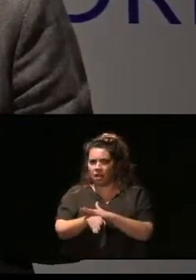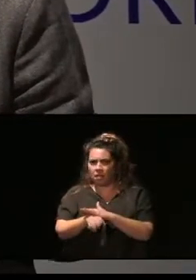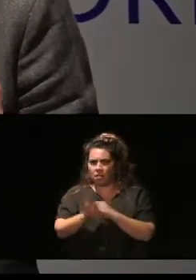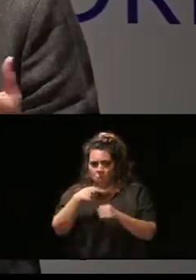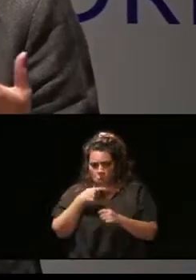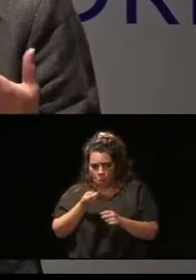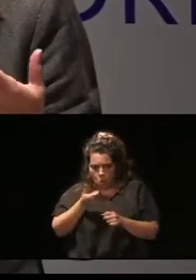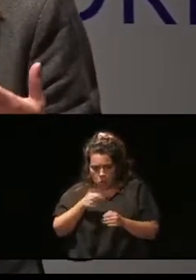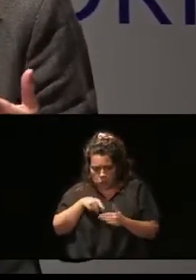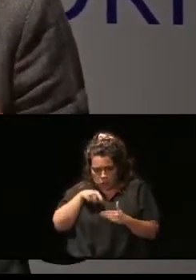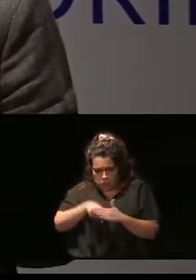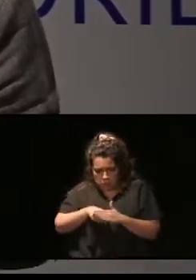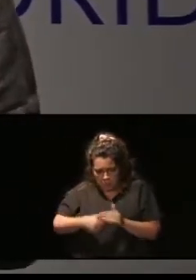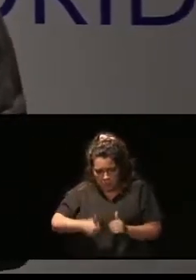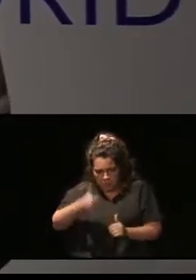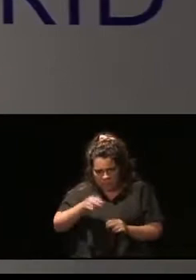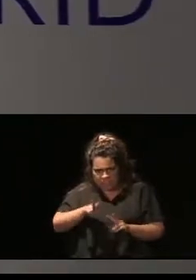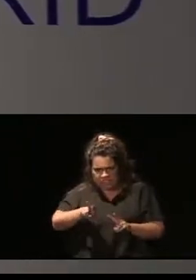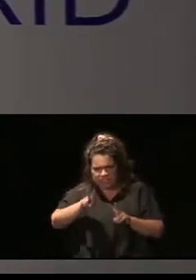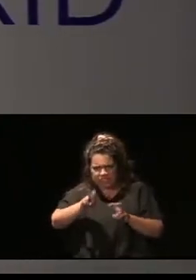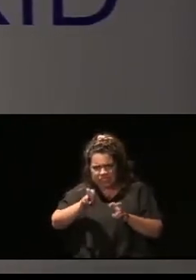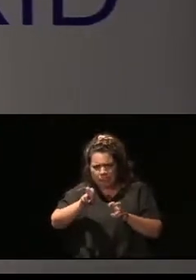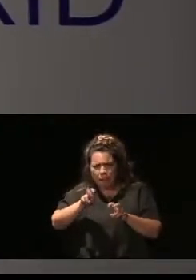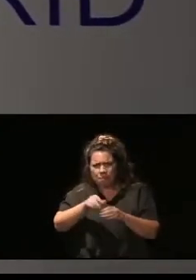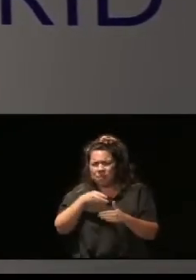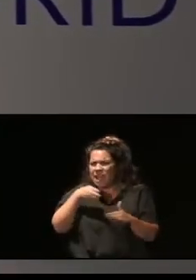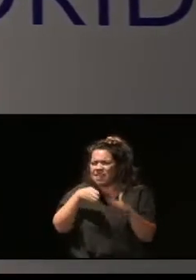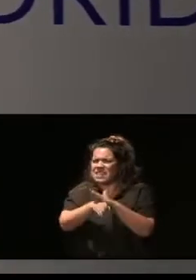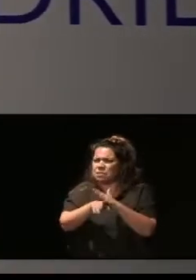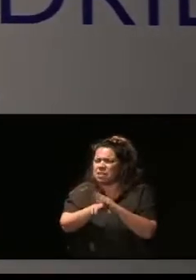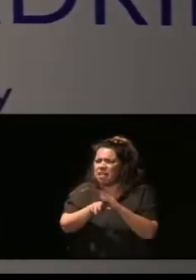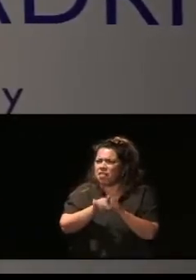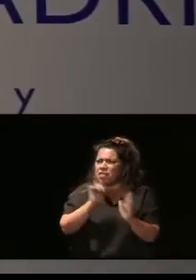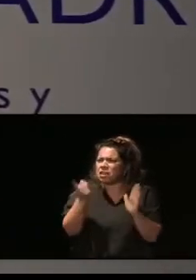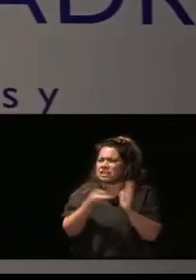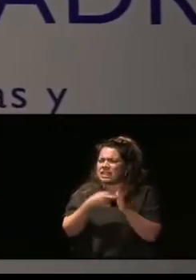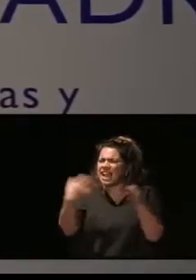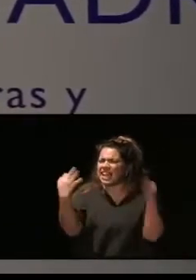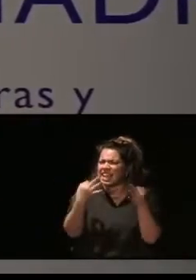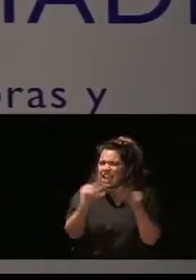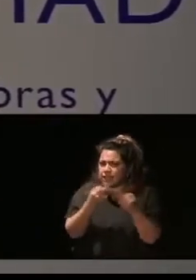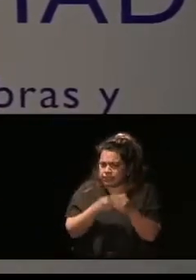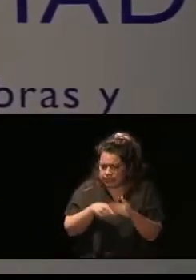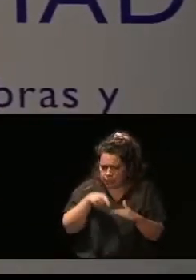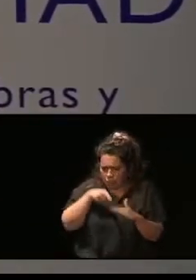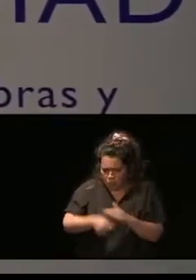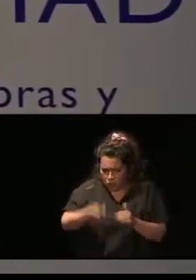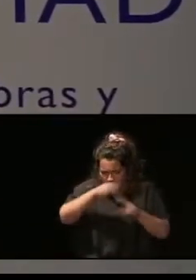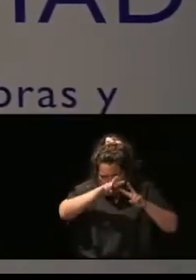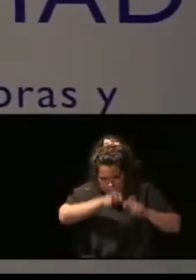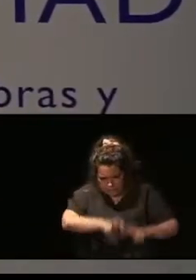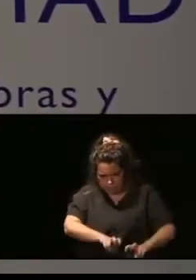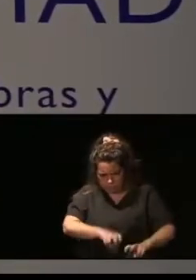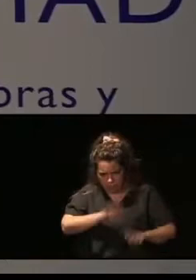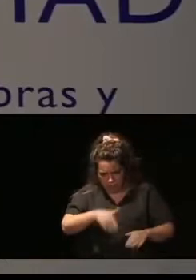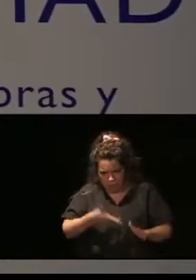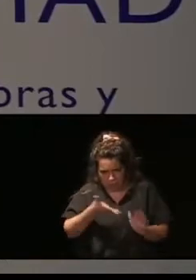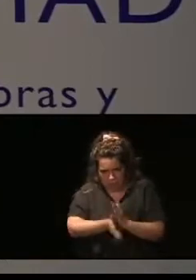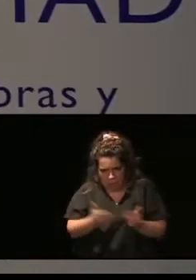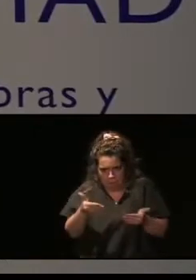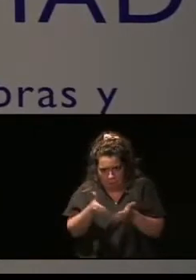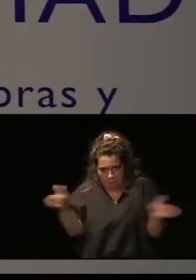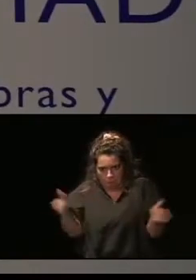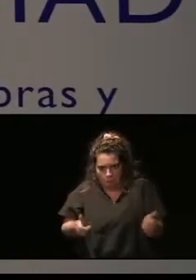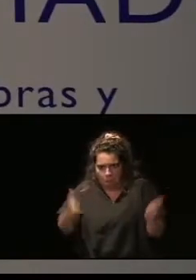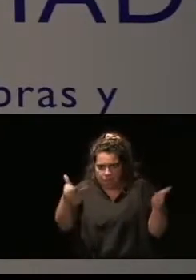indagar sobre qué es lo que suponía el término de accesibilidad universal. Y nos dimos cuenta que implica mucho más y que va más allá de una